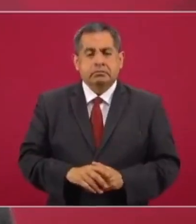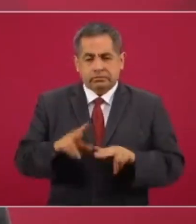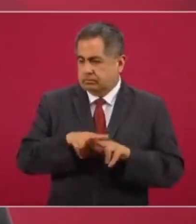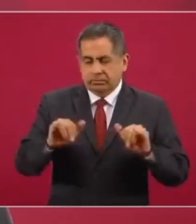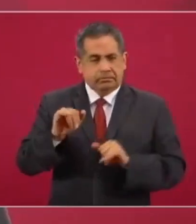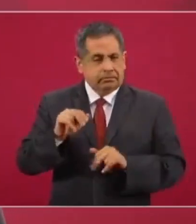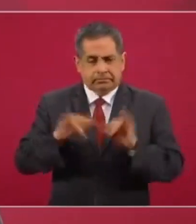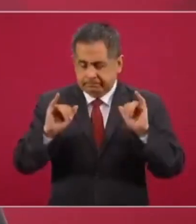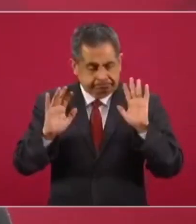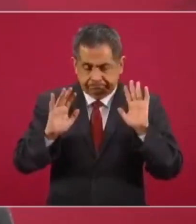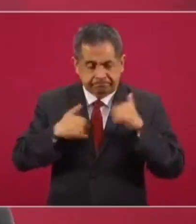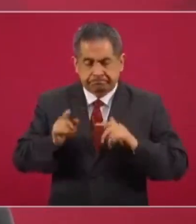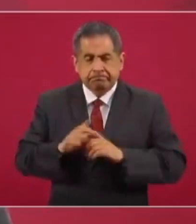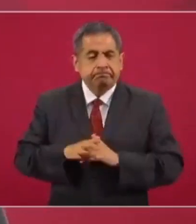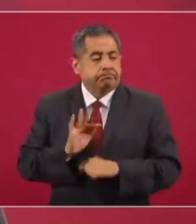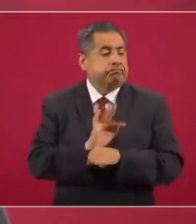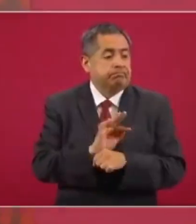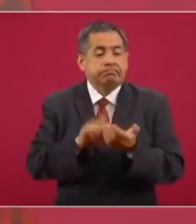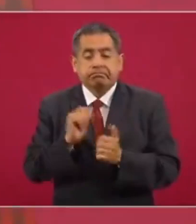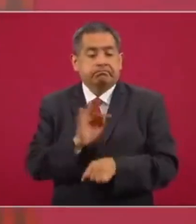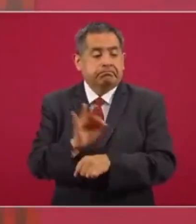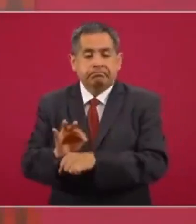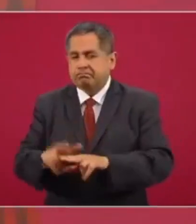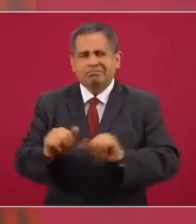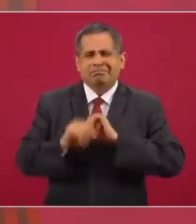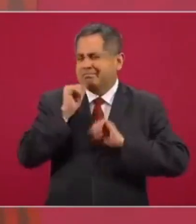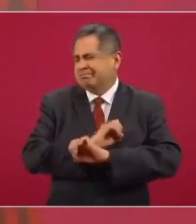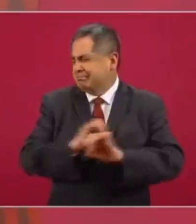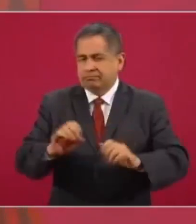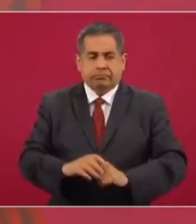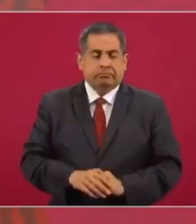No voy a ser tapadera de nadie. No,